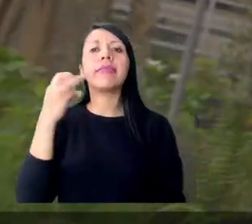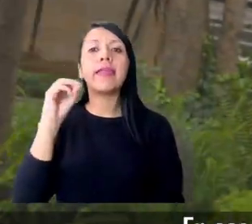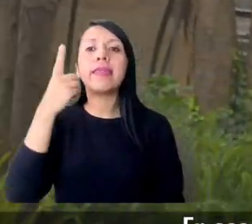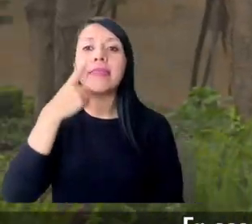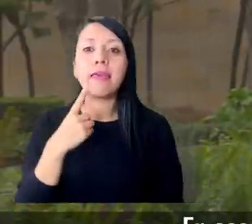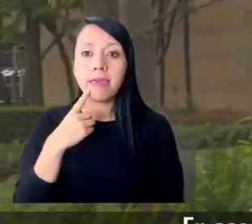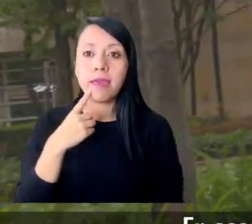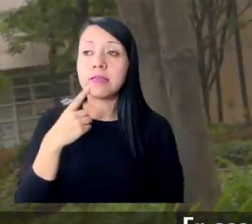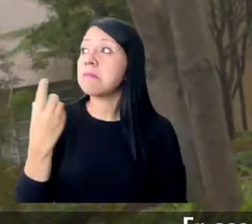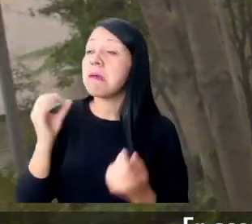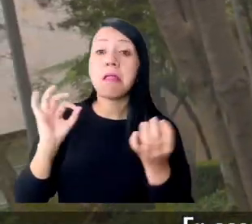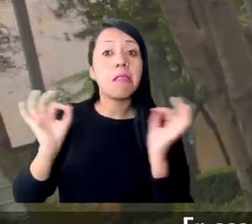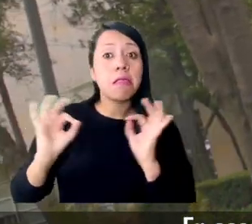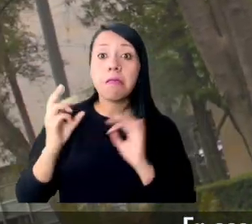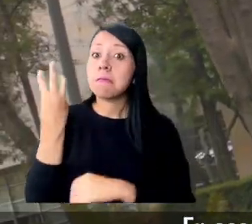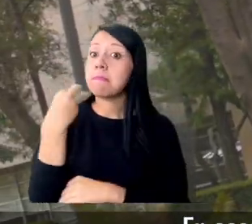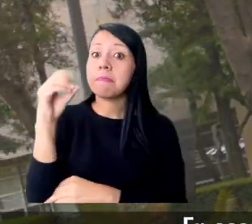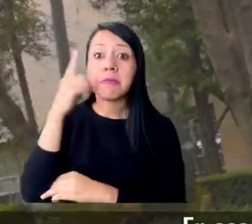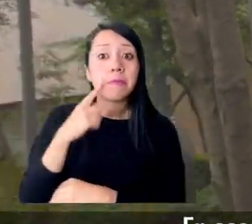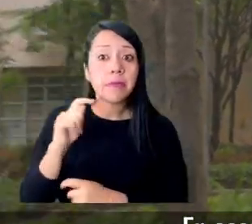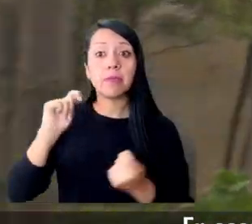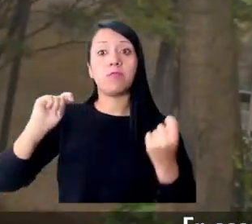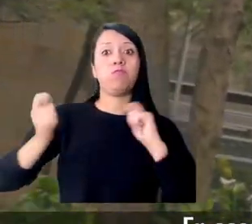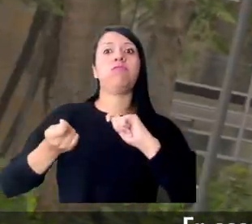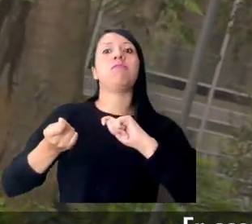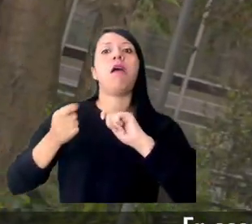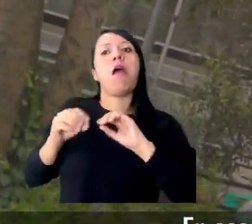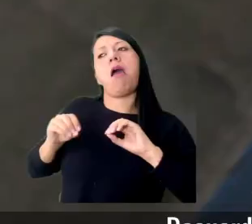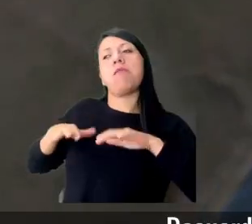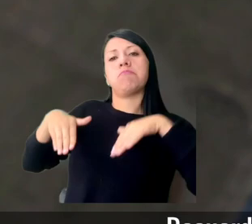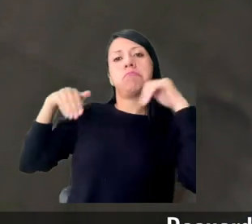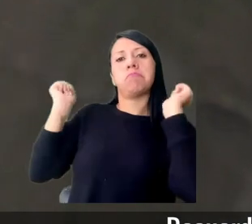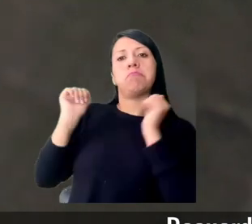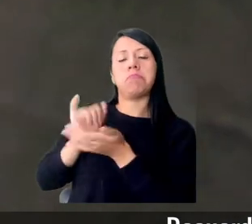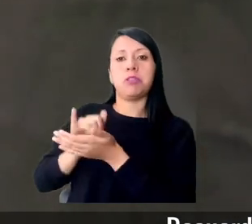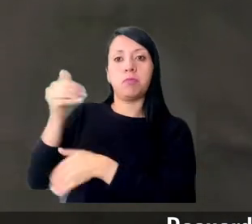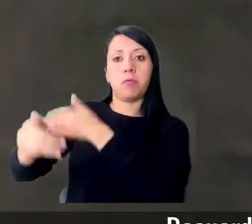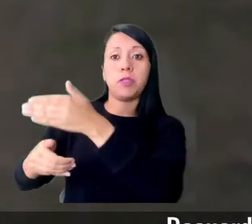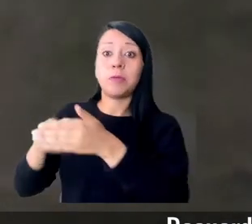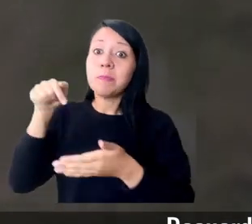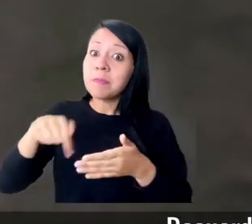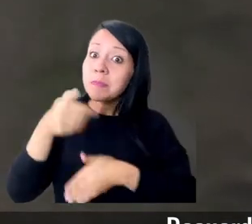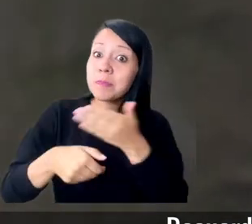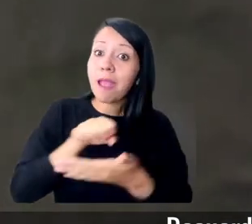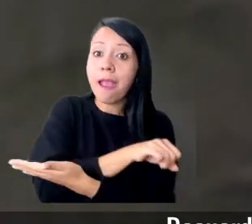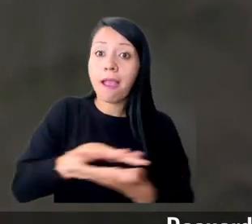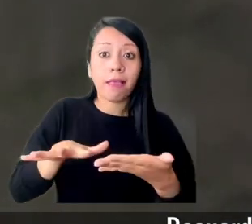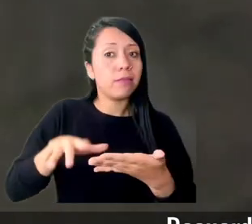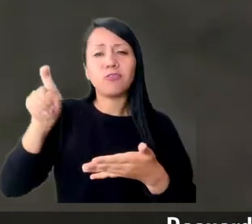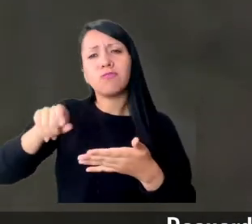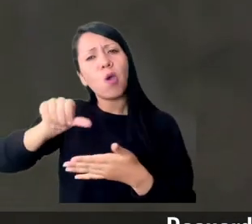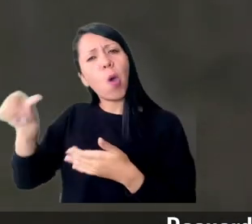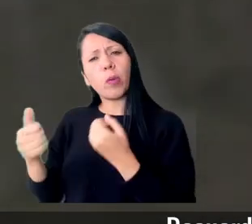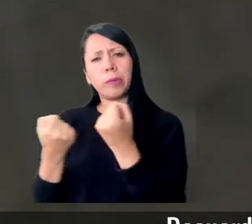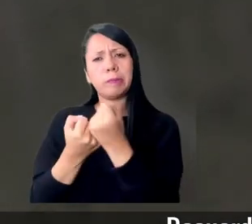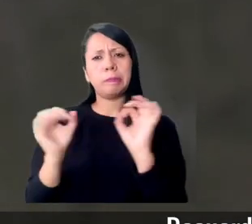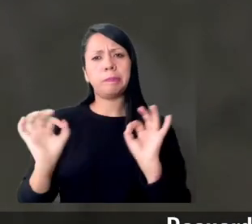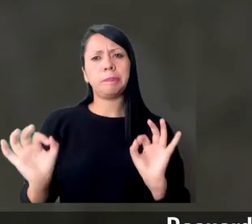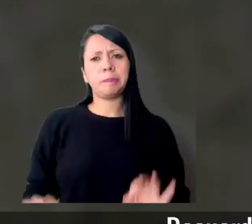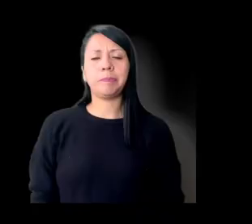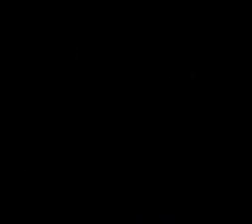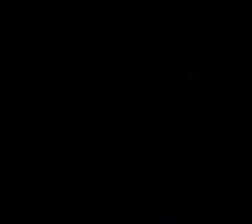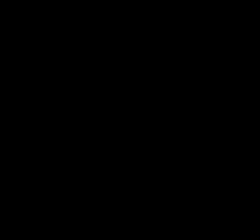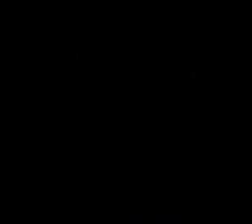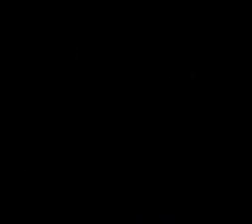solicitado. En caso de no hacerlo, se entenderá que desistes de la solicitud. Recuerda que este trámite es gratuito y no necesita